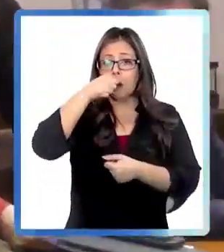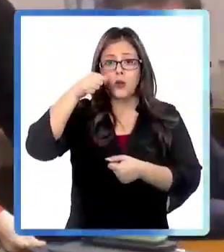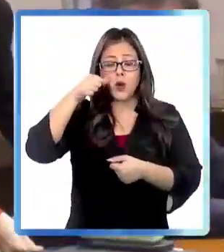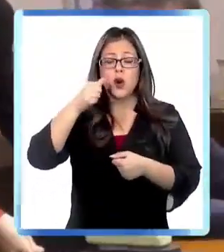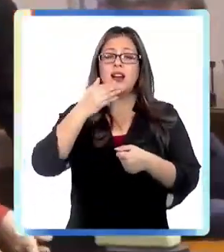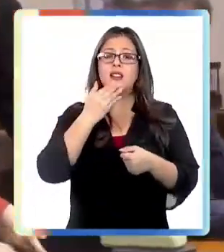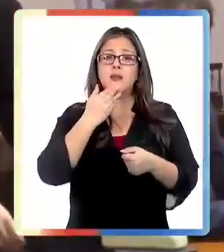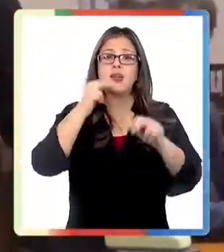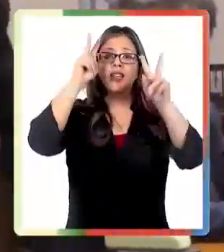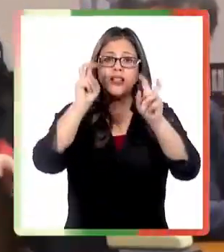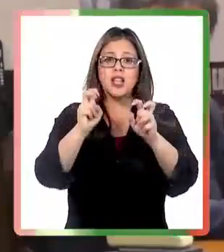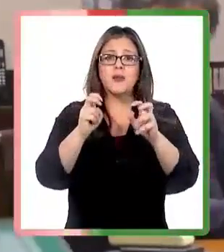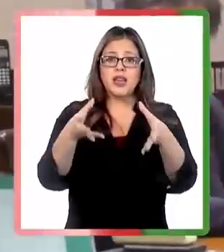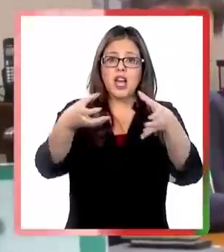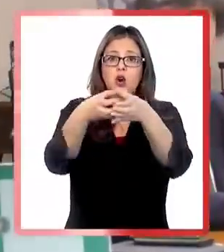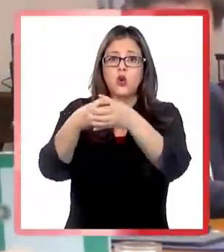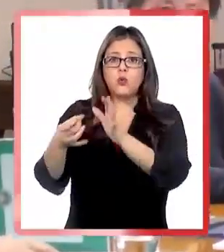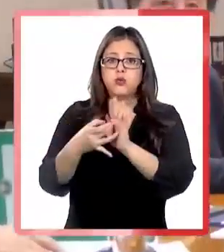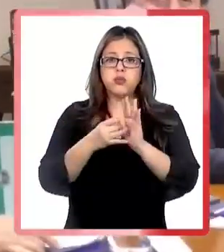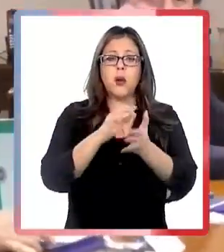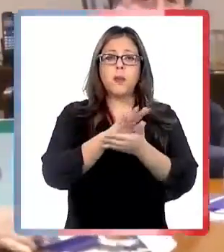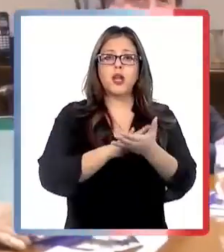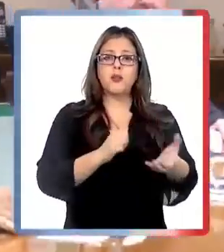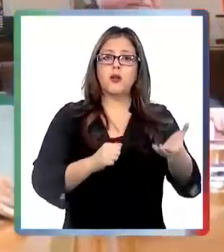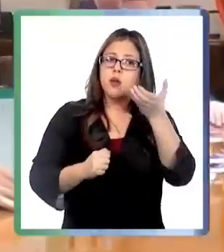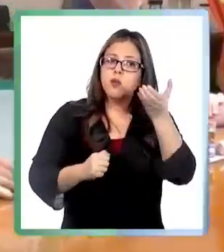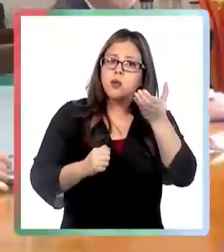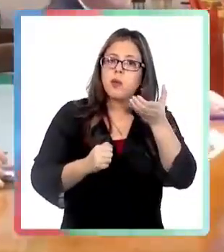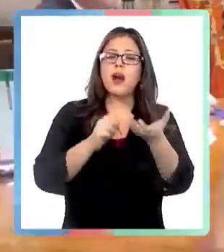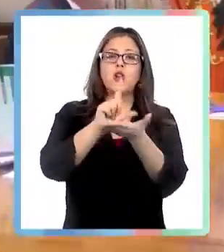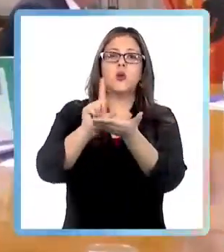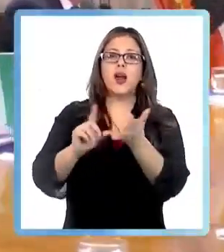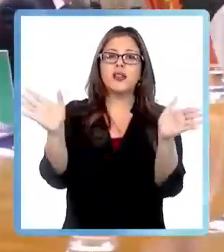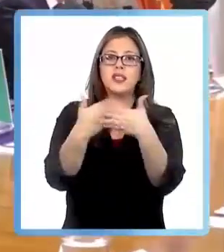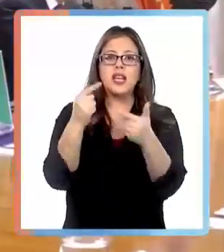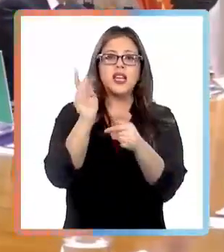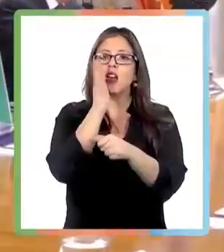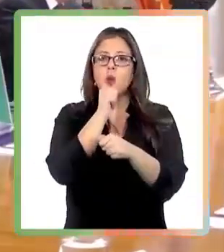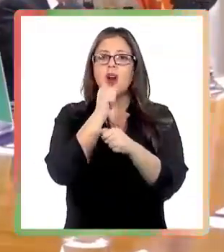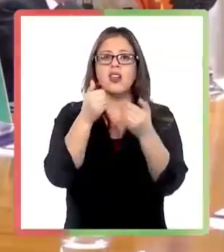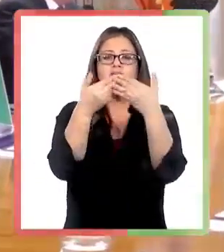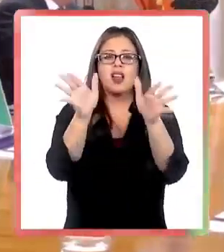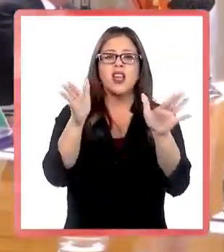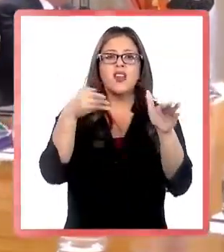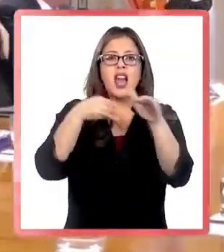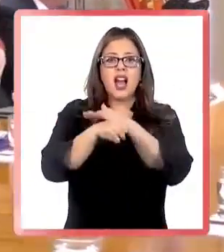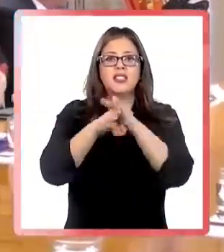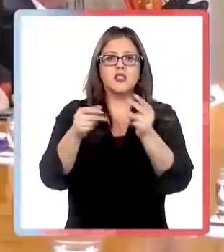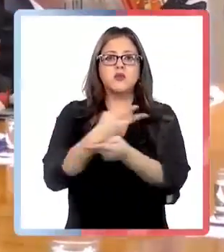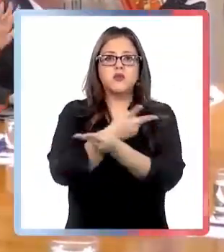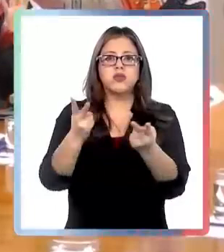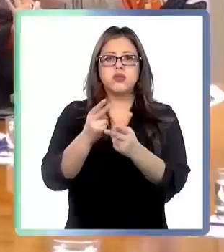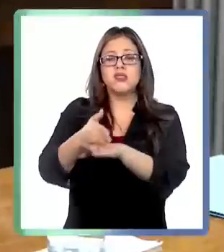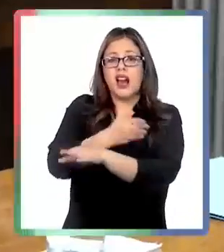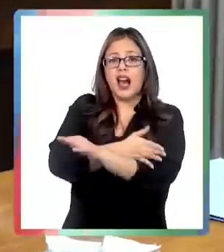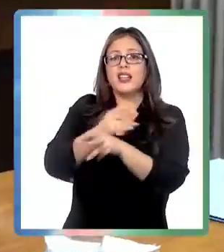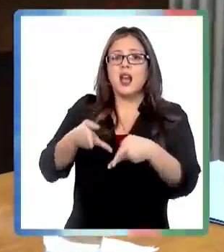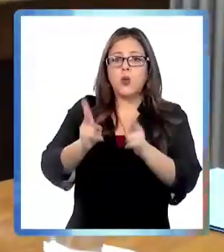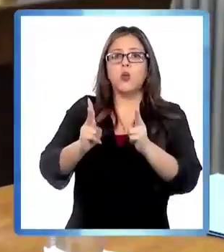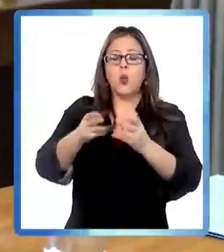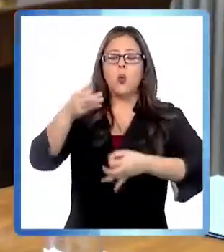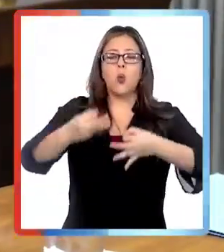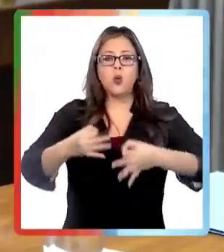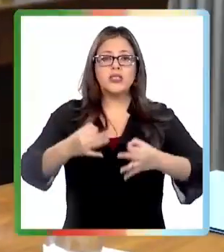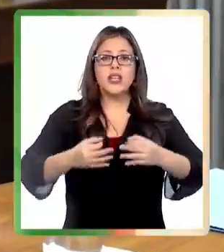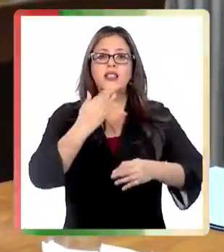imágenes o sonidos en lugares cerrados y que no sean de libre acceso al público, con previa autorización judicial. Además, funcionarios